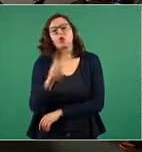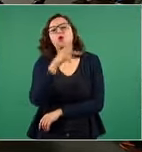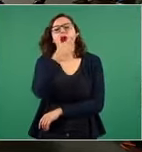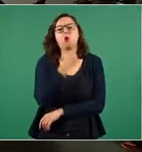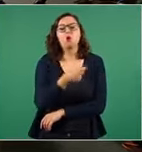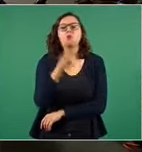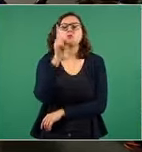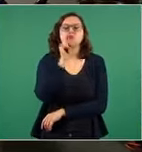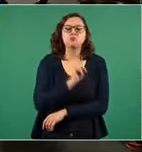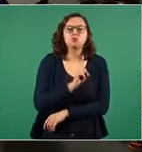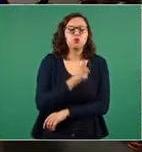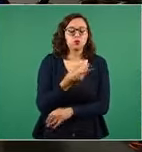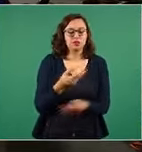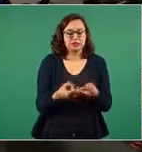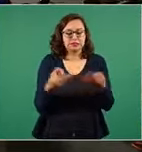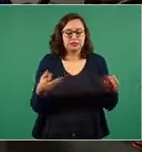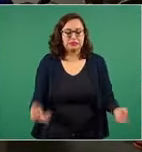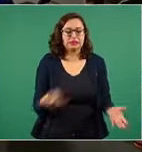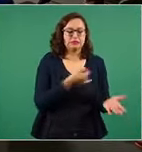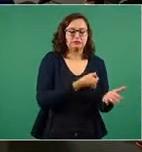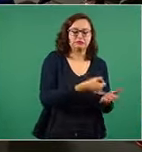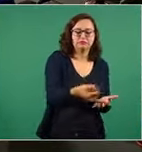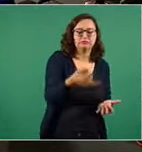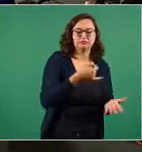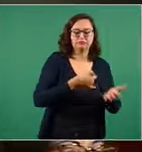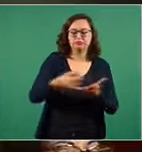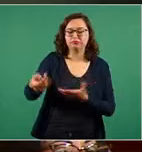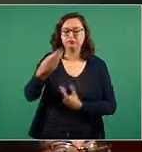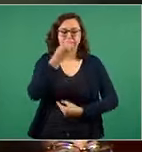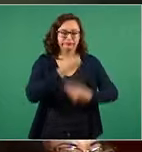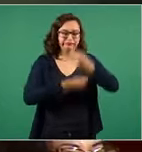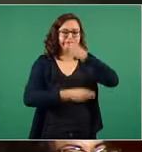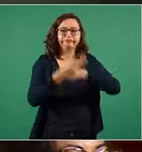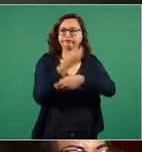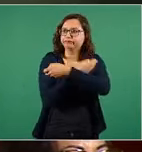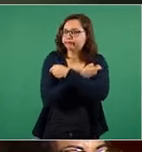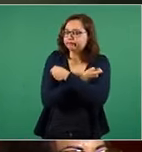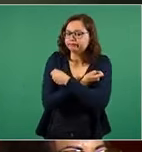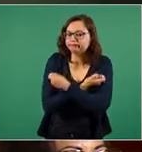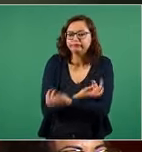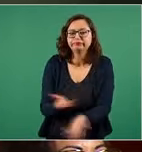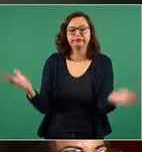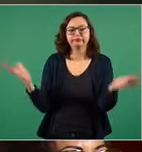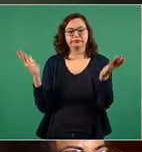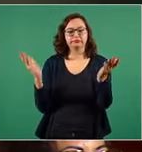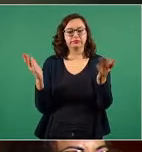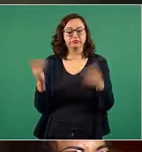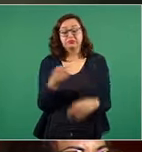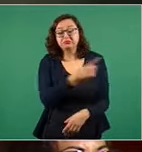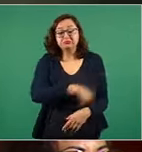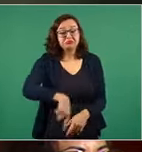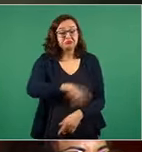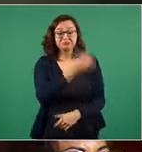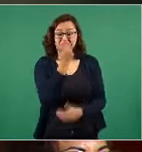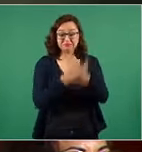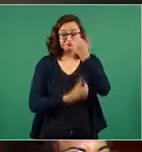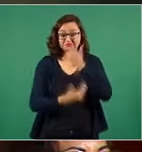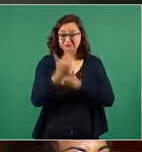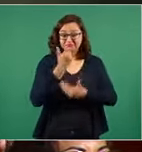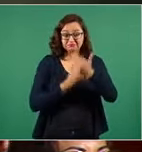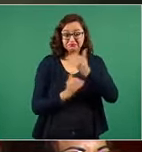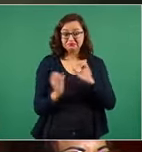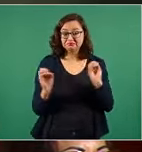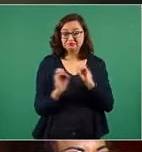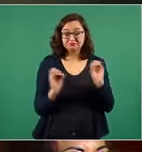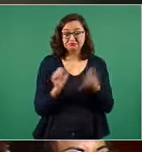mujeres que cosechan el campo, que nos dan el producto para ponerlos en la mesa de nosotros. Y ellos son los únicos o